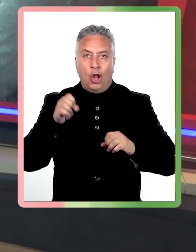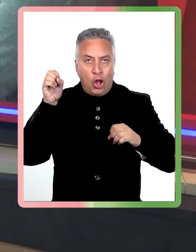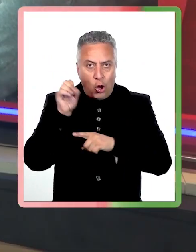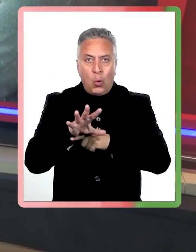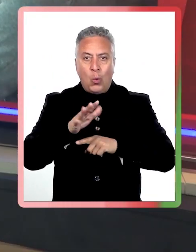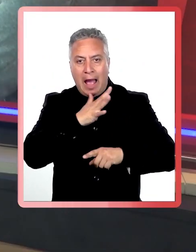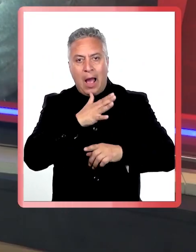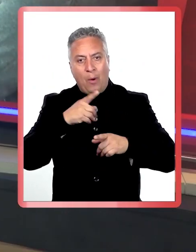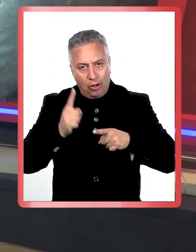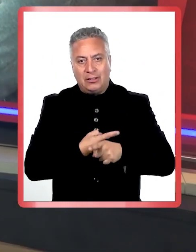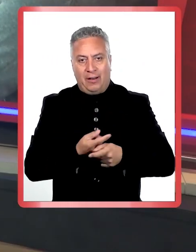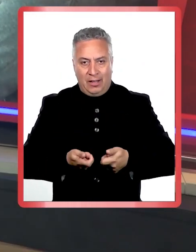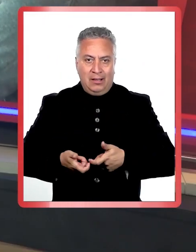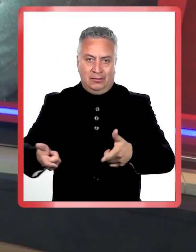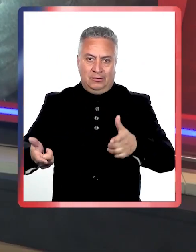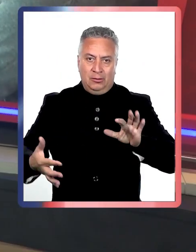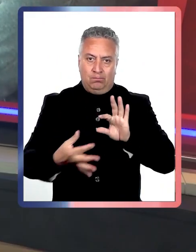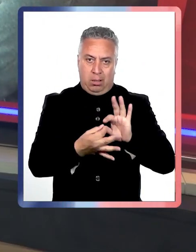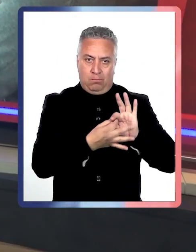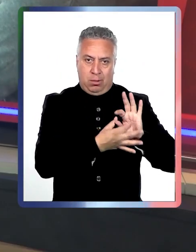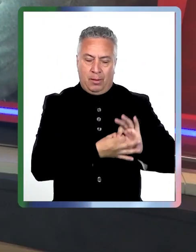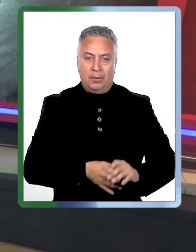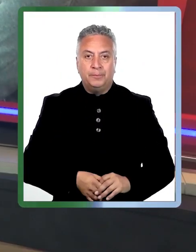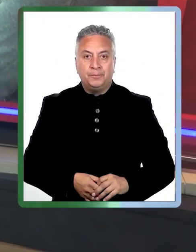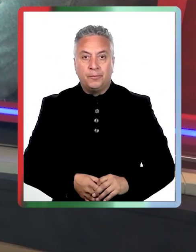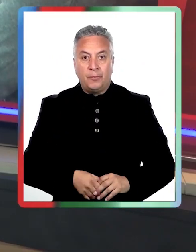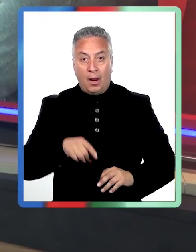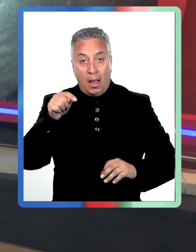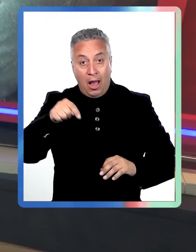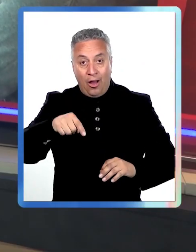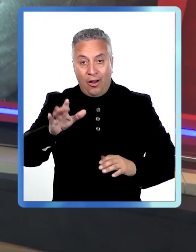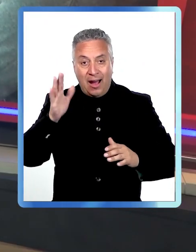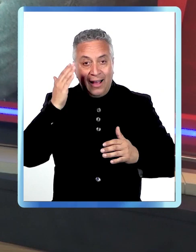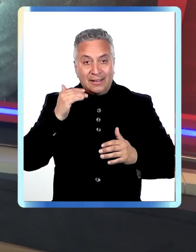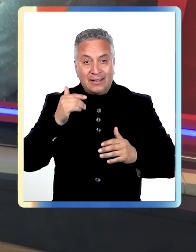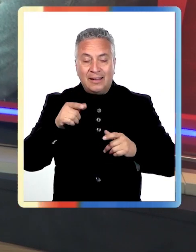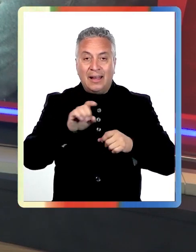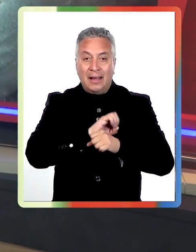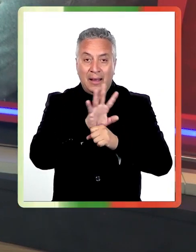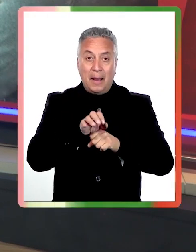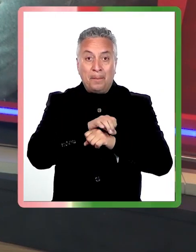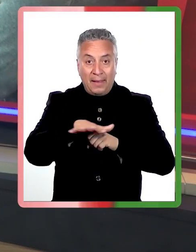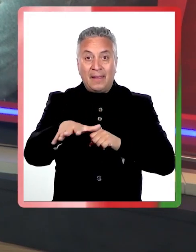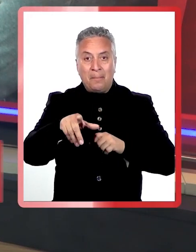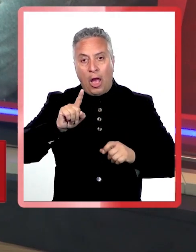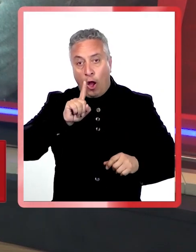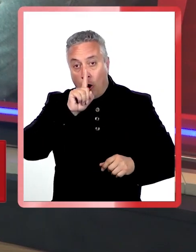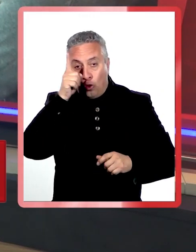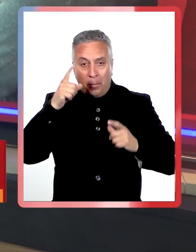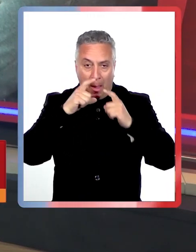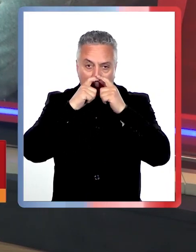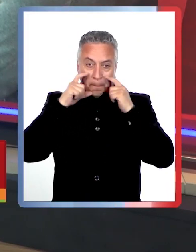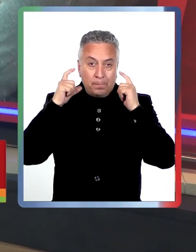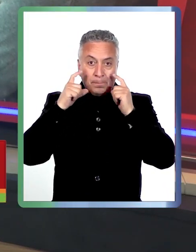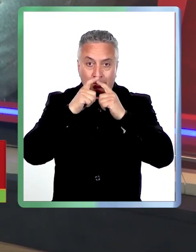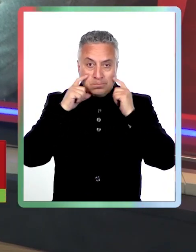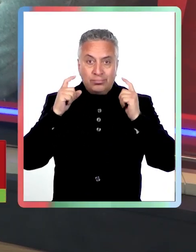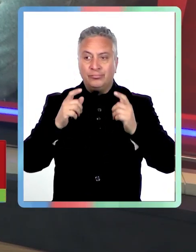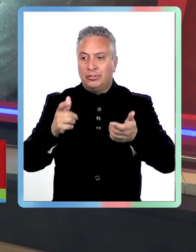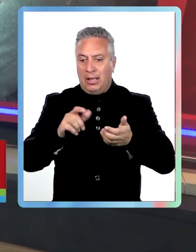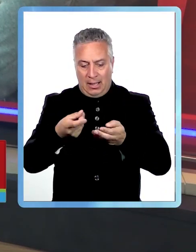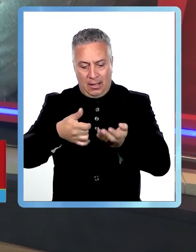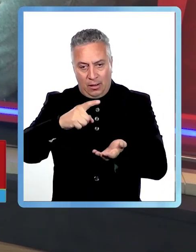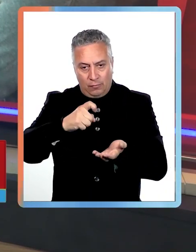Con el fin de la alerta sanitaria, muchas costumbres que se arraigaron a nuestras vidas, como el uso de mascarillas, el alcohol gel o el